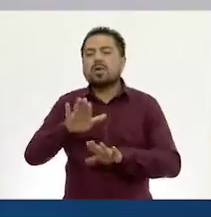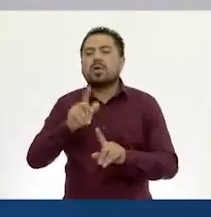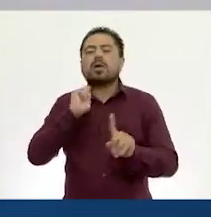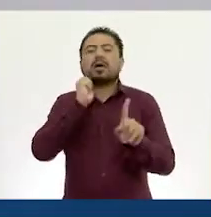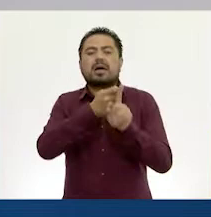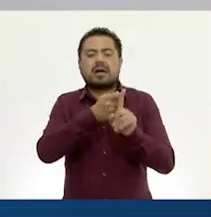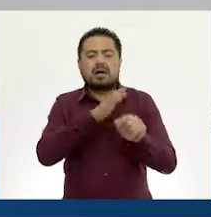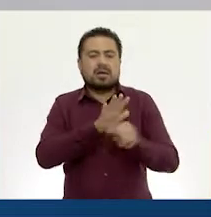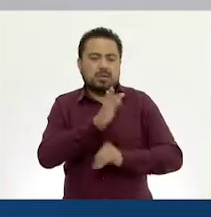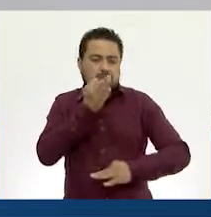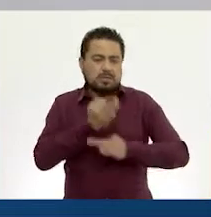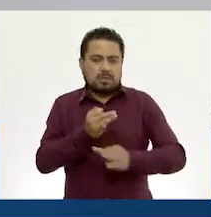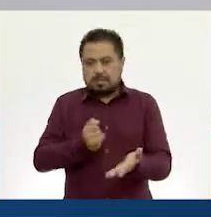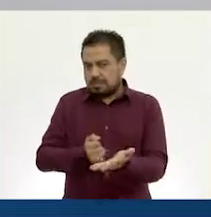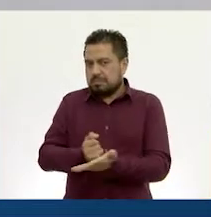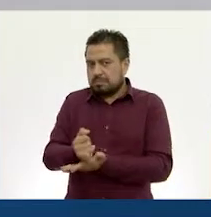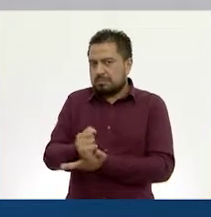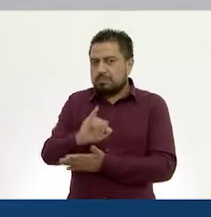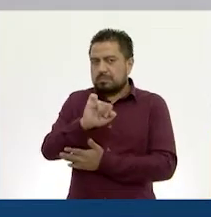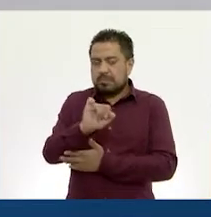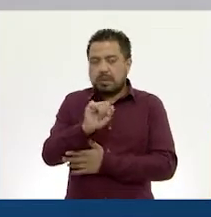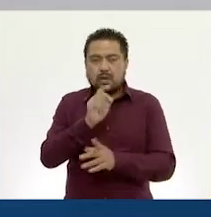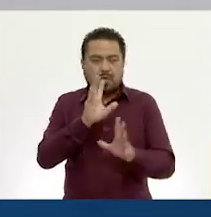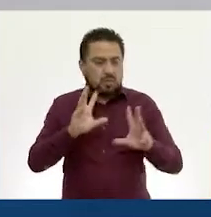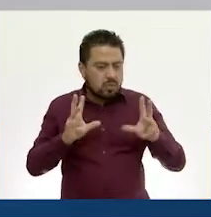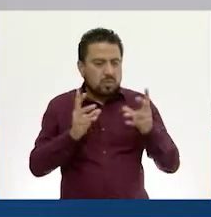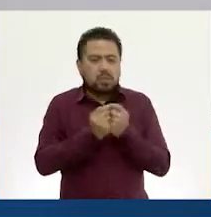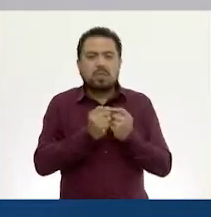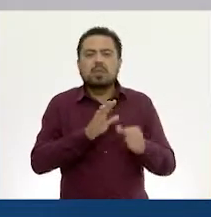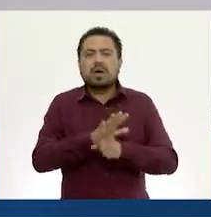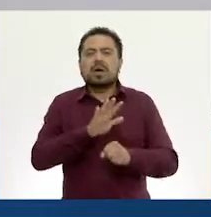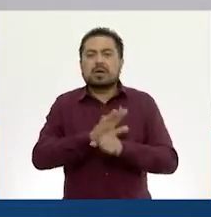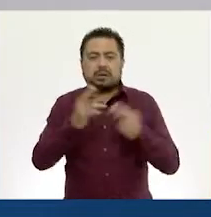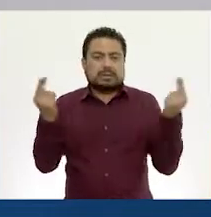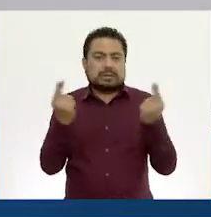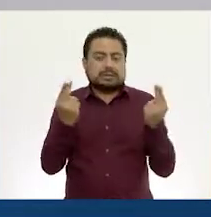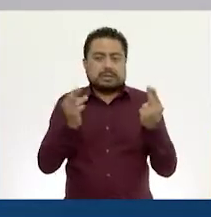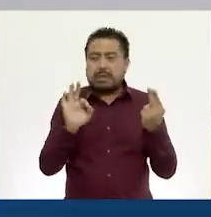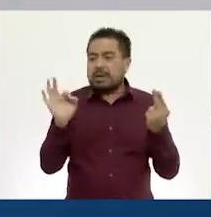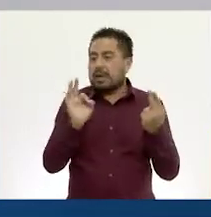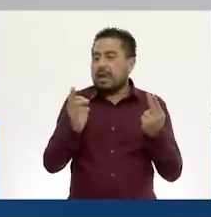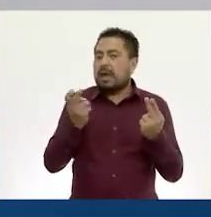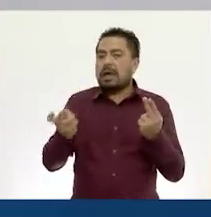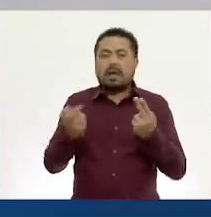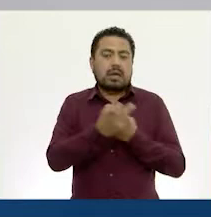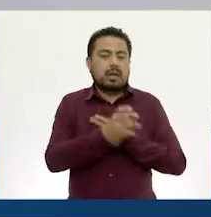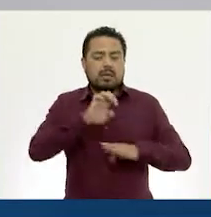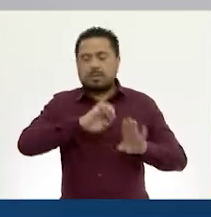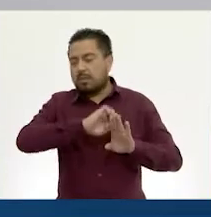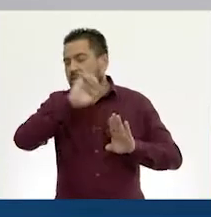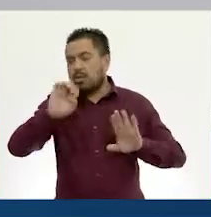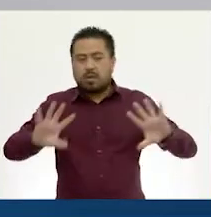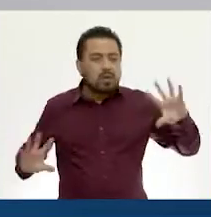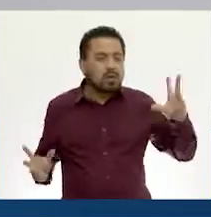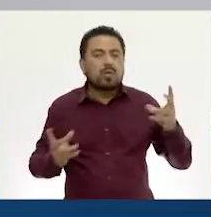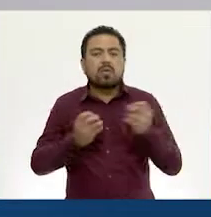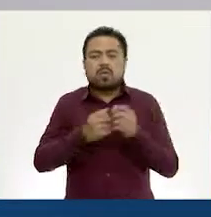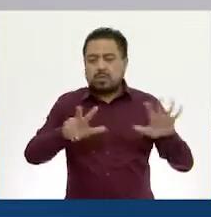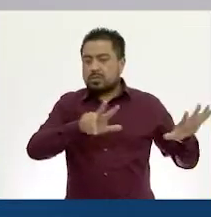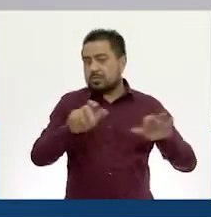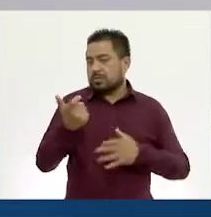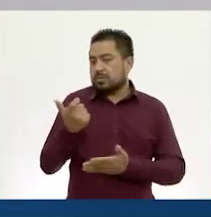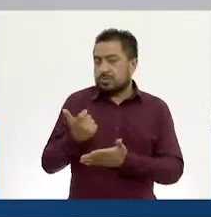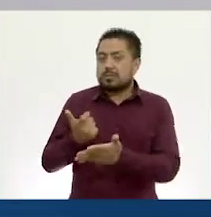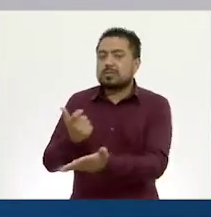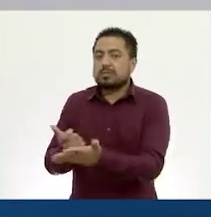los vamos a definir, cuyo monto va a ser el que requiera el caso. Por ejemplo, si el total es de 800